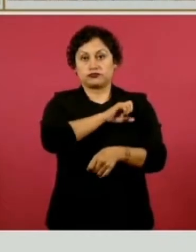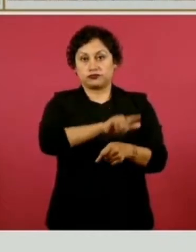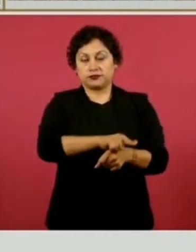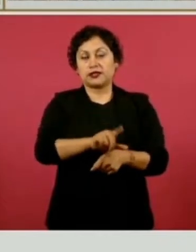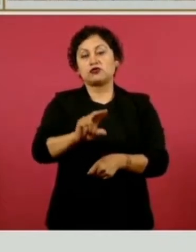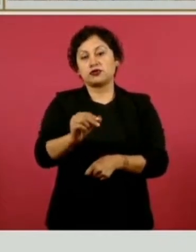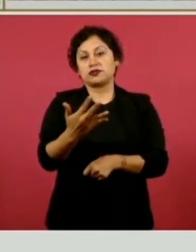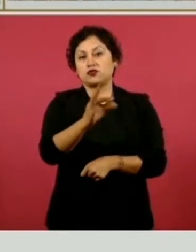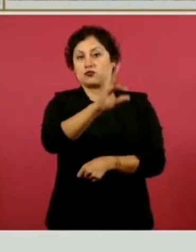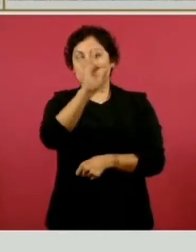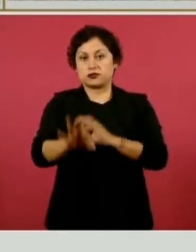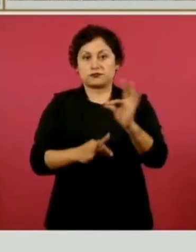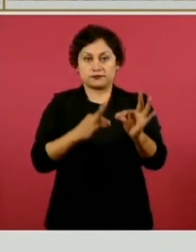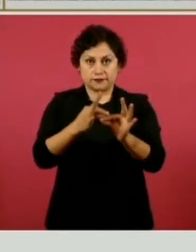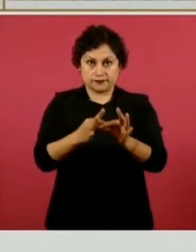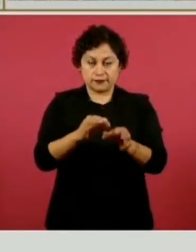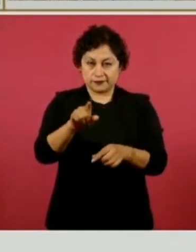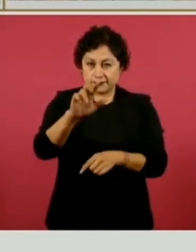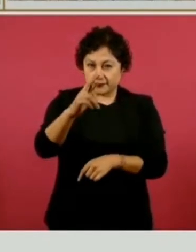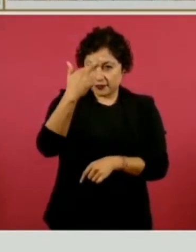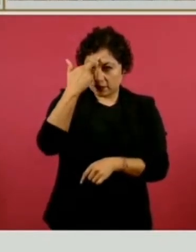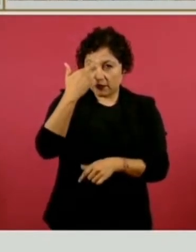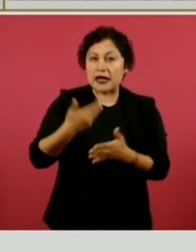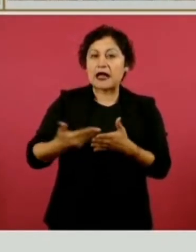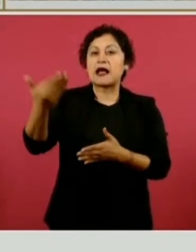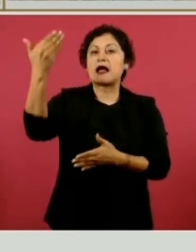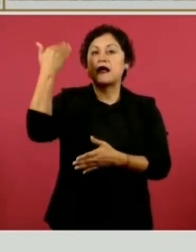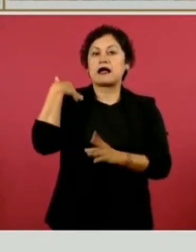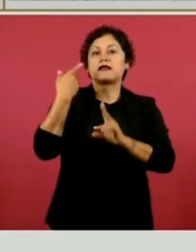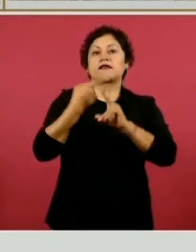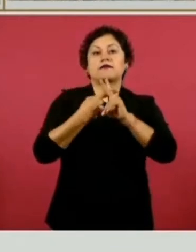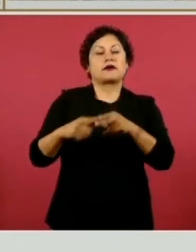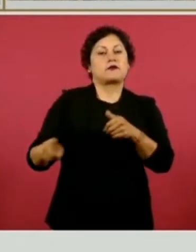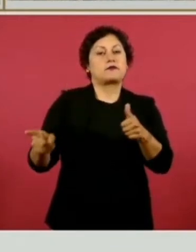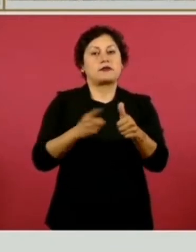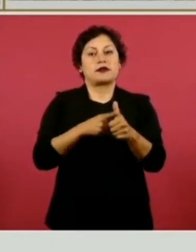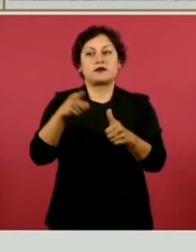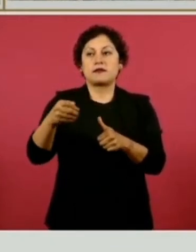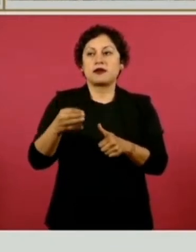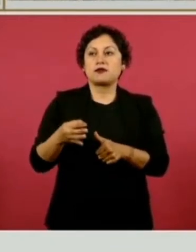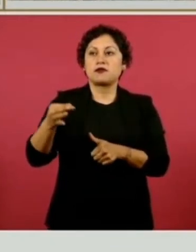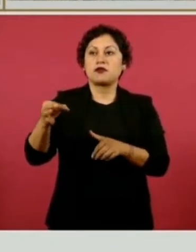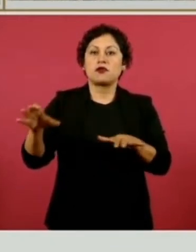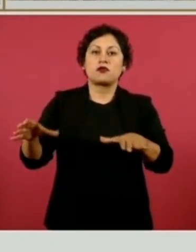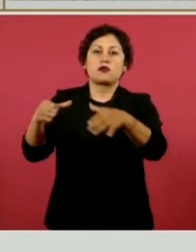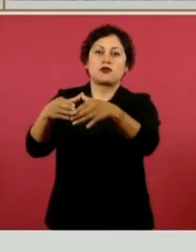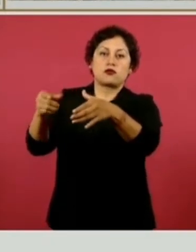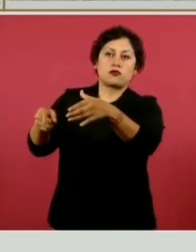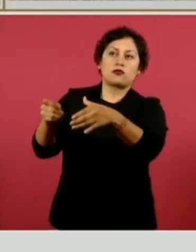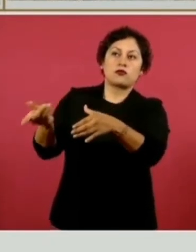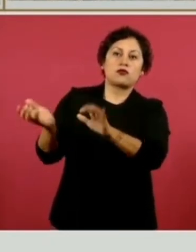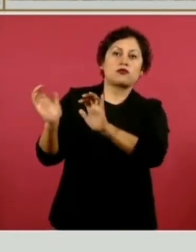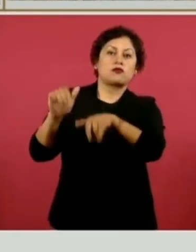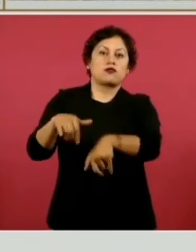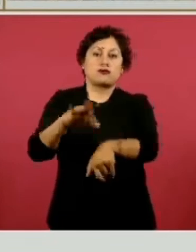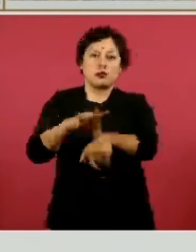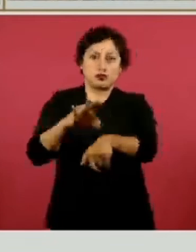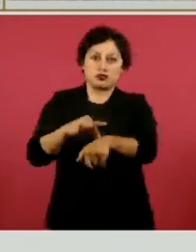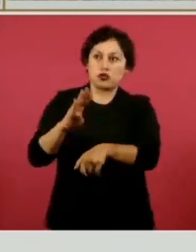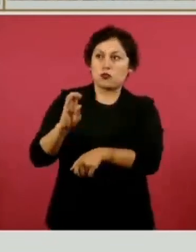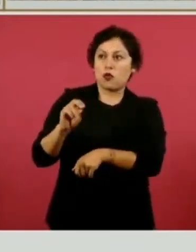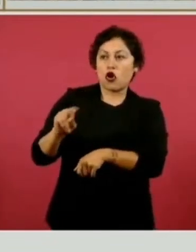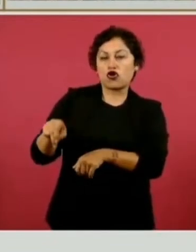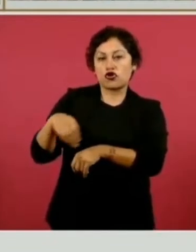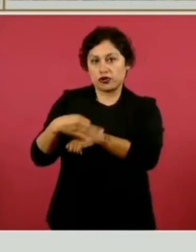por ciento. Recuerden que empezamos por los hospitales comunitarios con la contratación de médicos con bono y desde luego también con los médicos